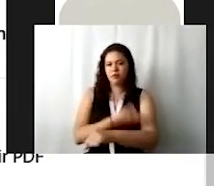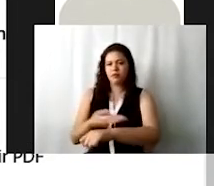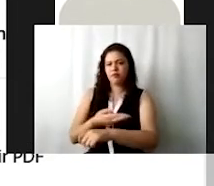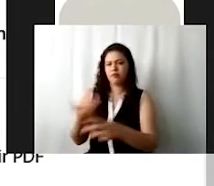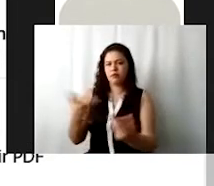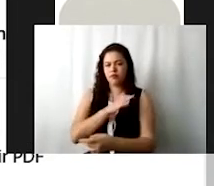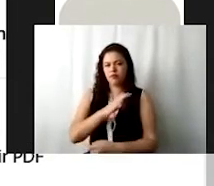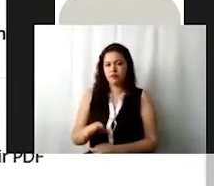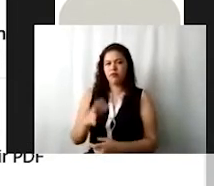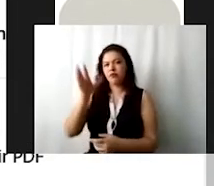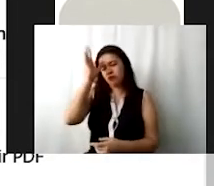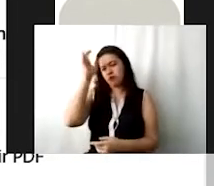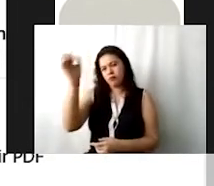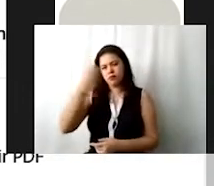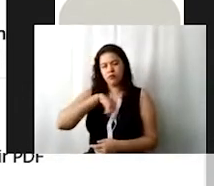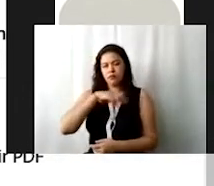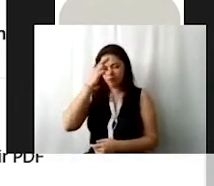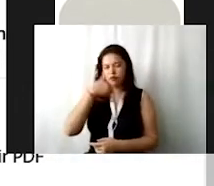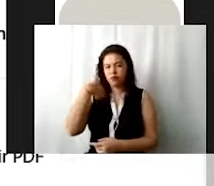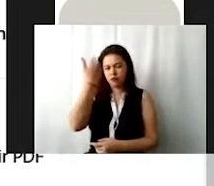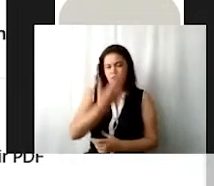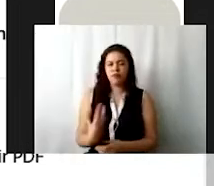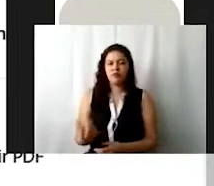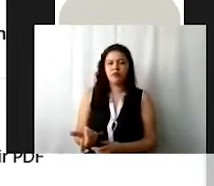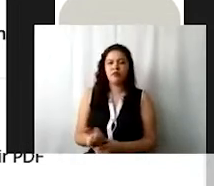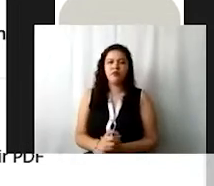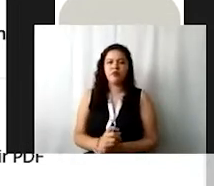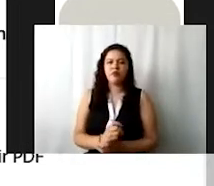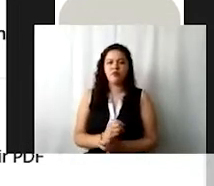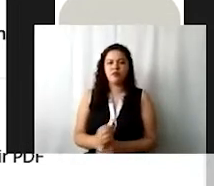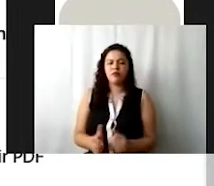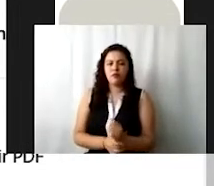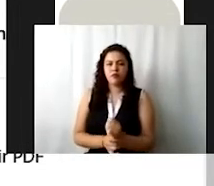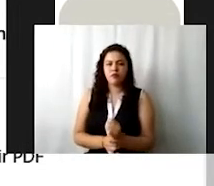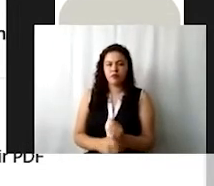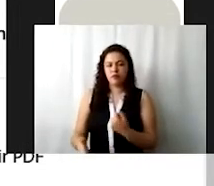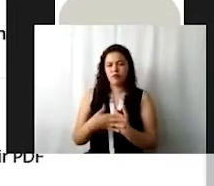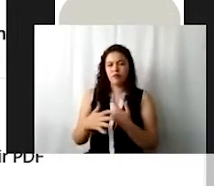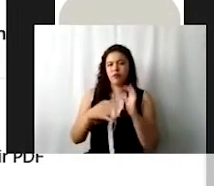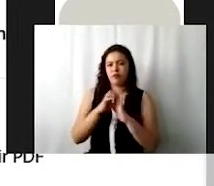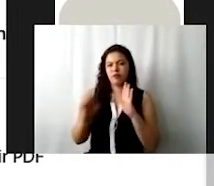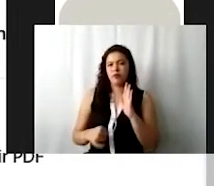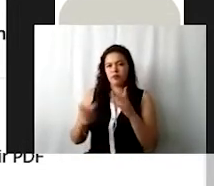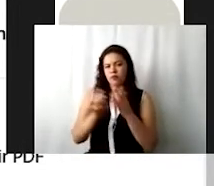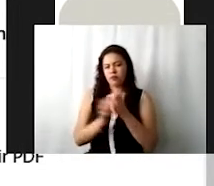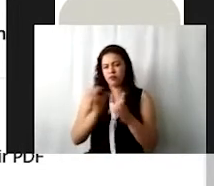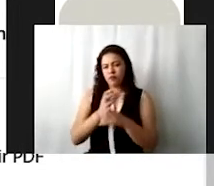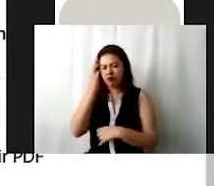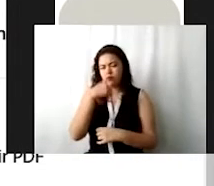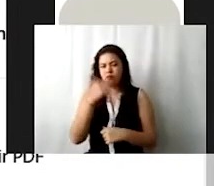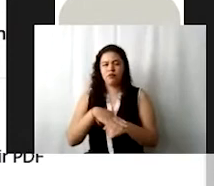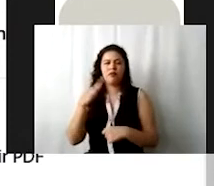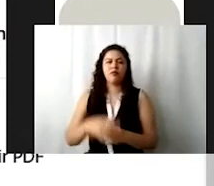los conceptos que acabamos de ver de alguna manera. Ahorita vamos a ver a modo de ejemplo los demás elementos. Ajá.